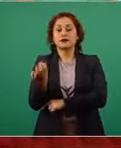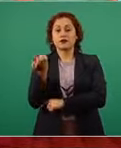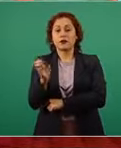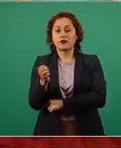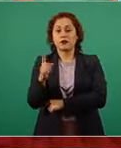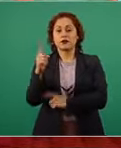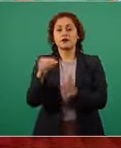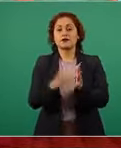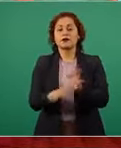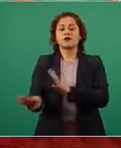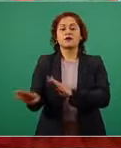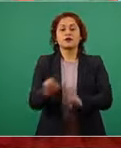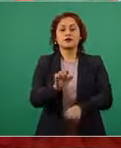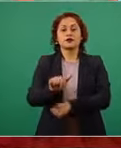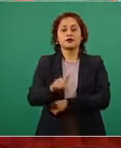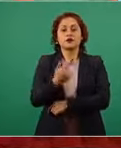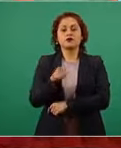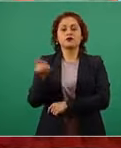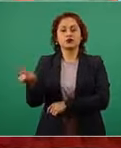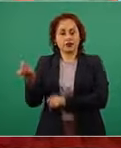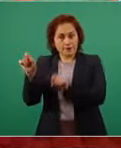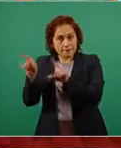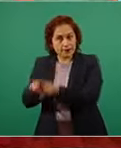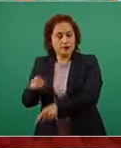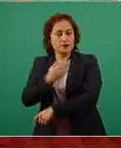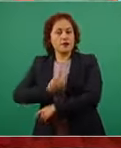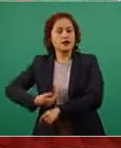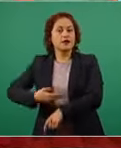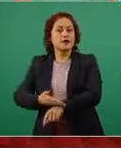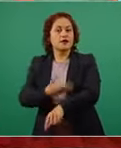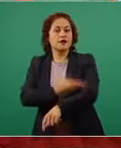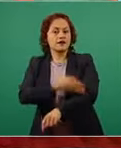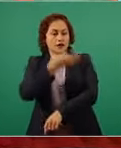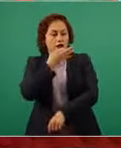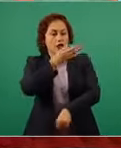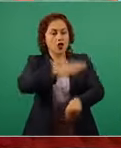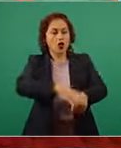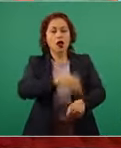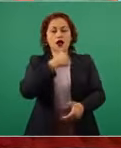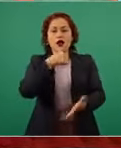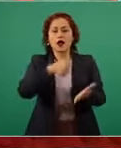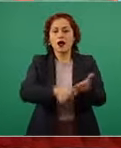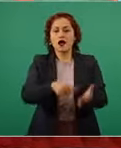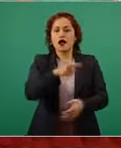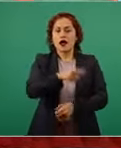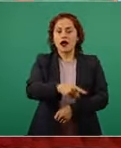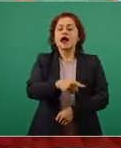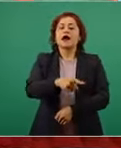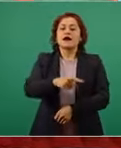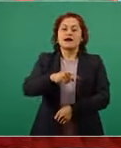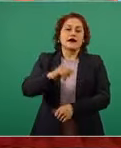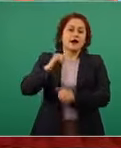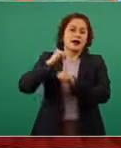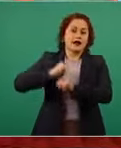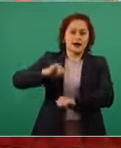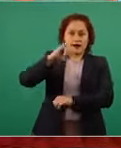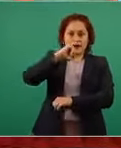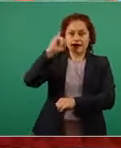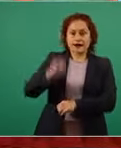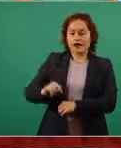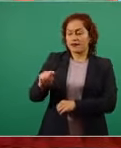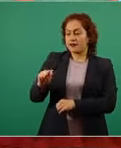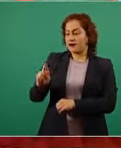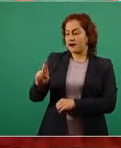1912 Madero le escribe al general Jerónimo Treviño que seguía siendo el hombre fuerte de Nuevo León.